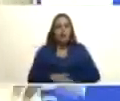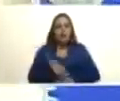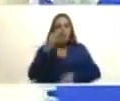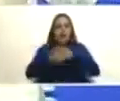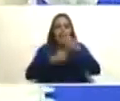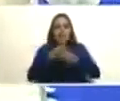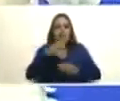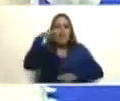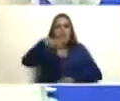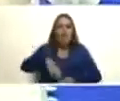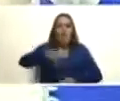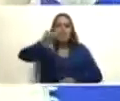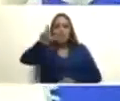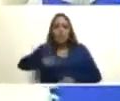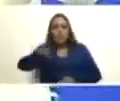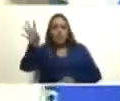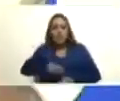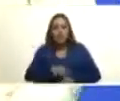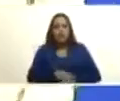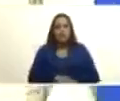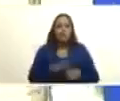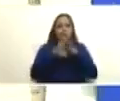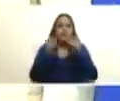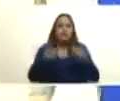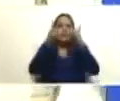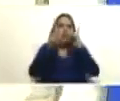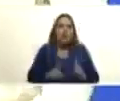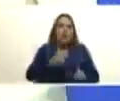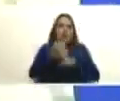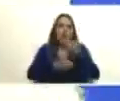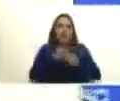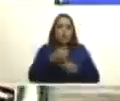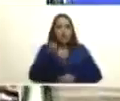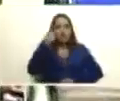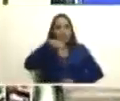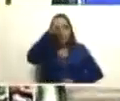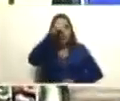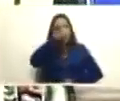del estado Guayana Esequiba y todas las decisiones del domingo pasado